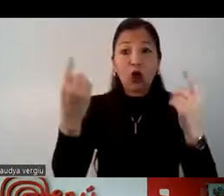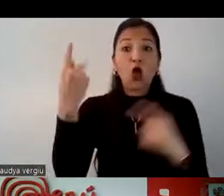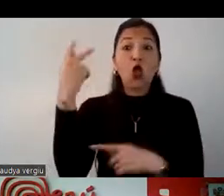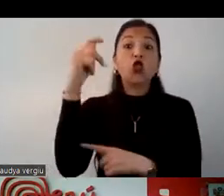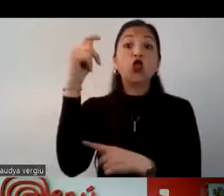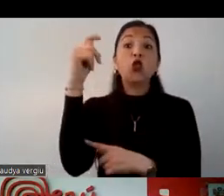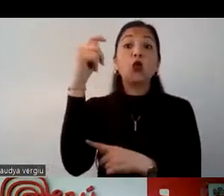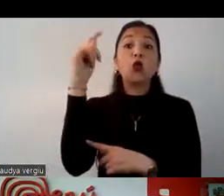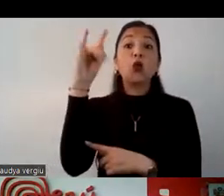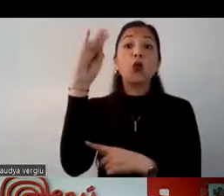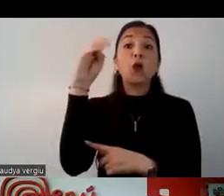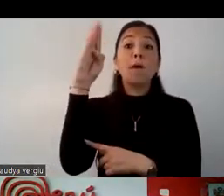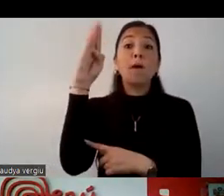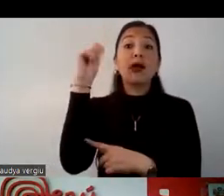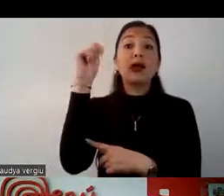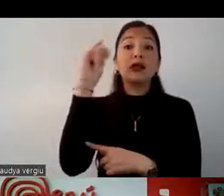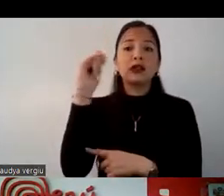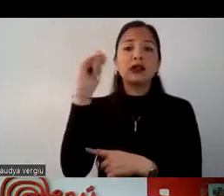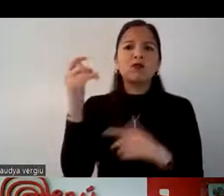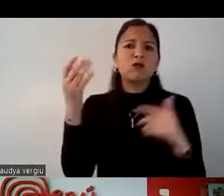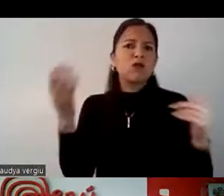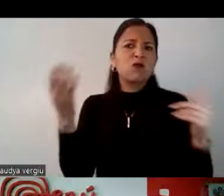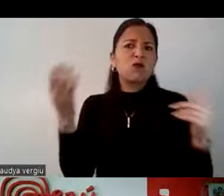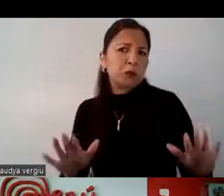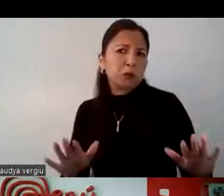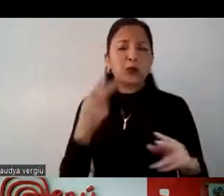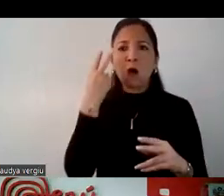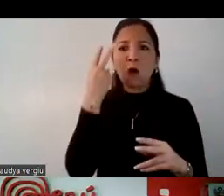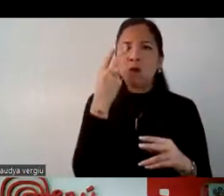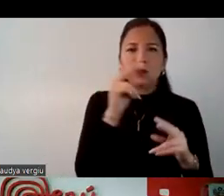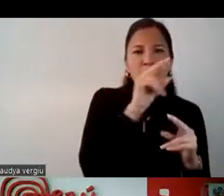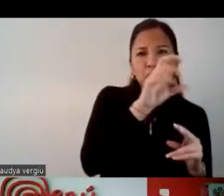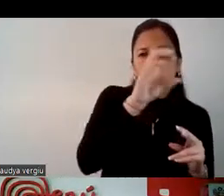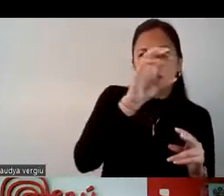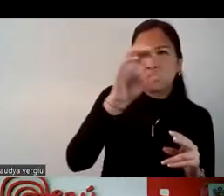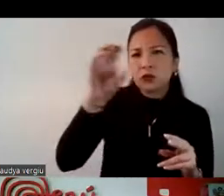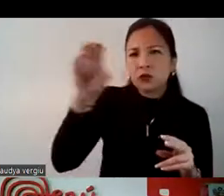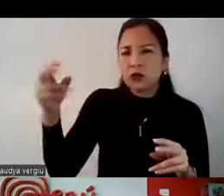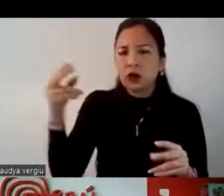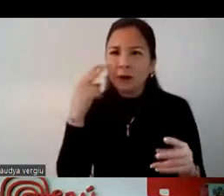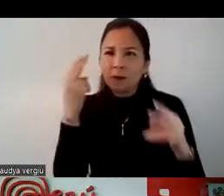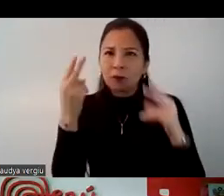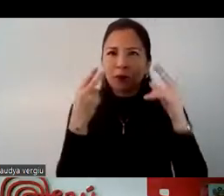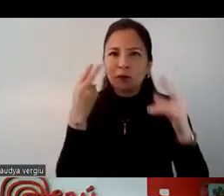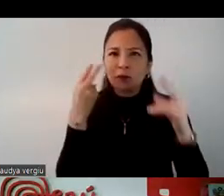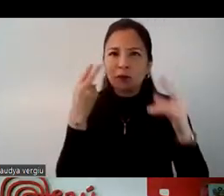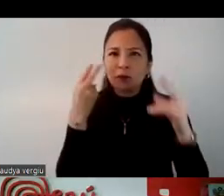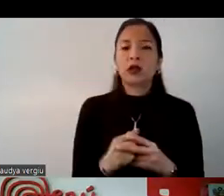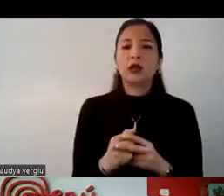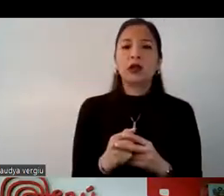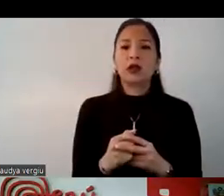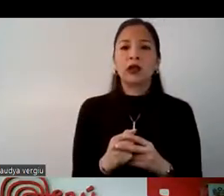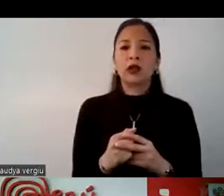Los turistas no solo se quedan en Tumbes, visitan muchos lugares dentro de Tumbes, dentro de